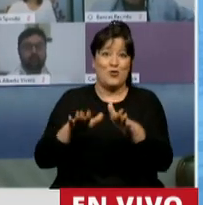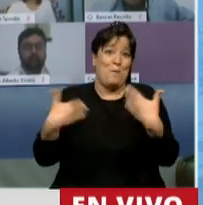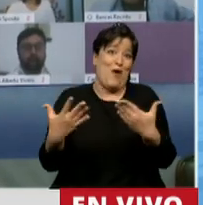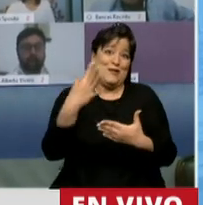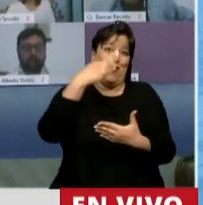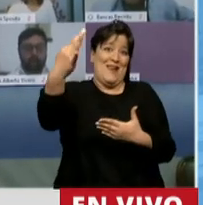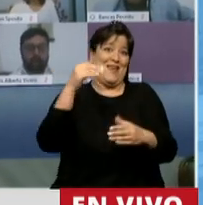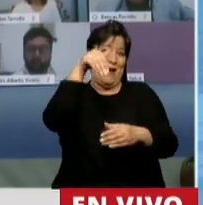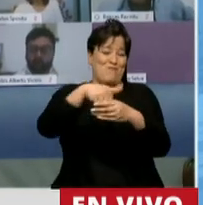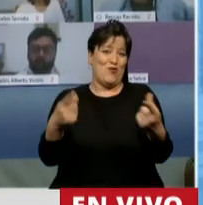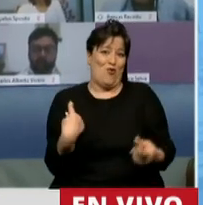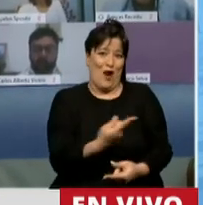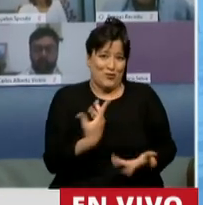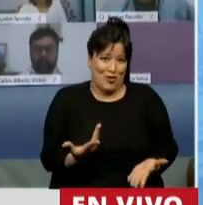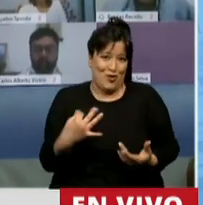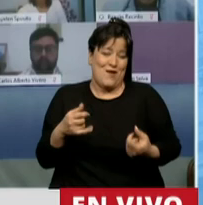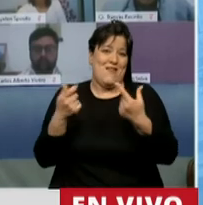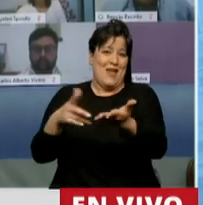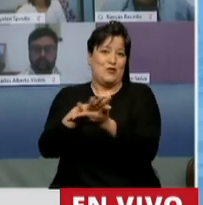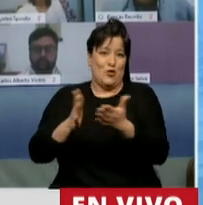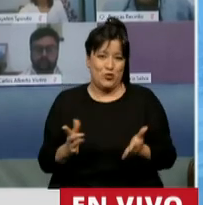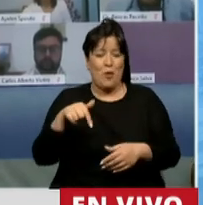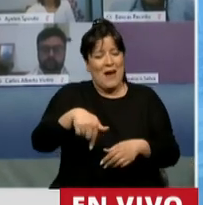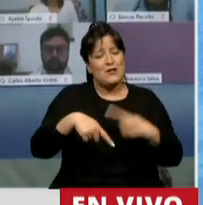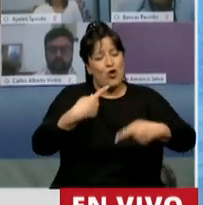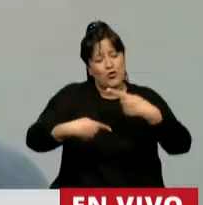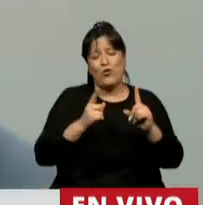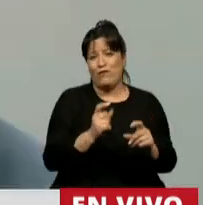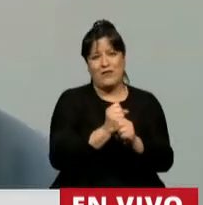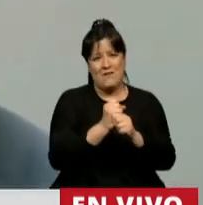argentinos, y para eso tenemos que seguir trabajando. Muchísimas gracias.